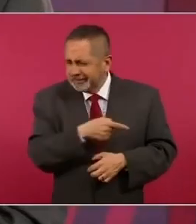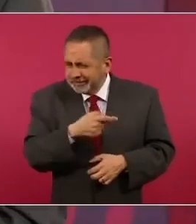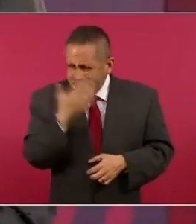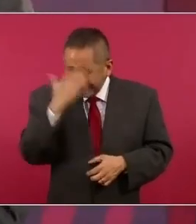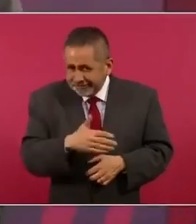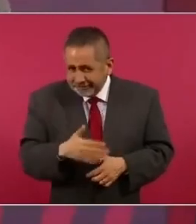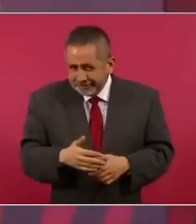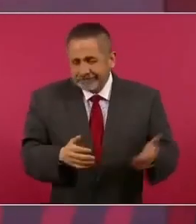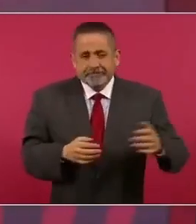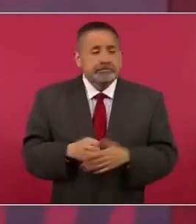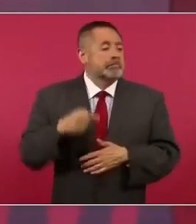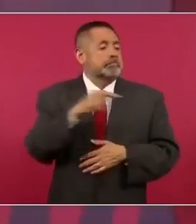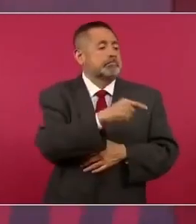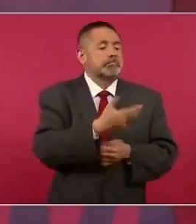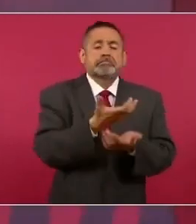tuitean